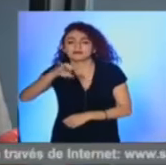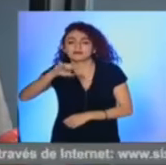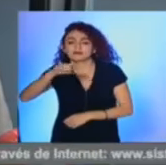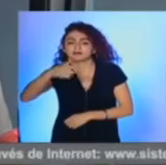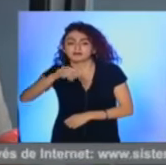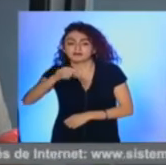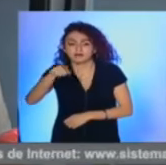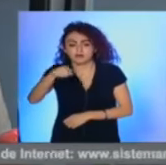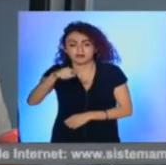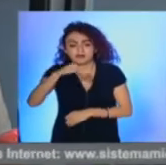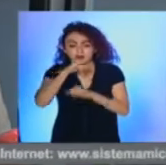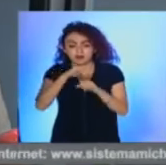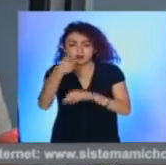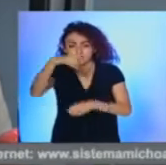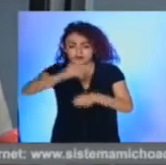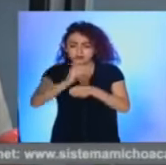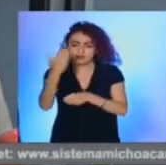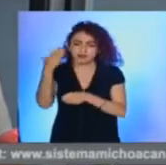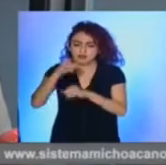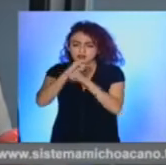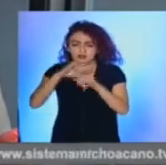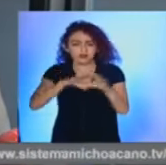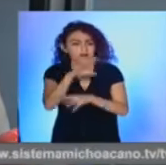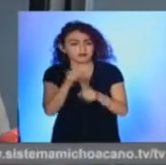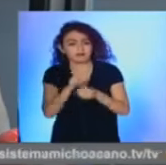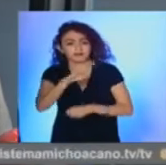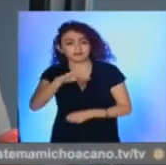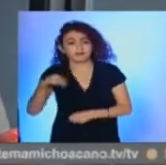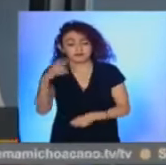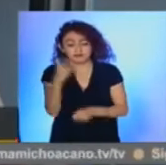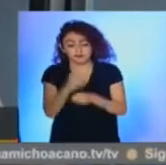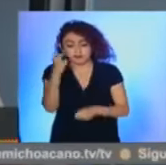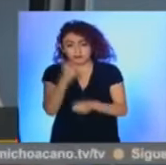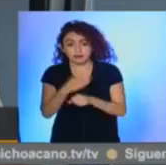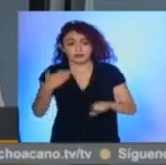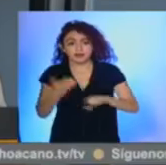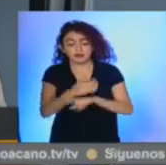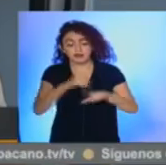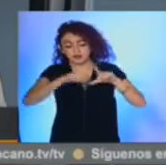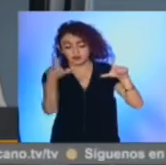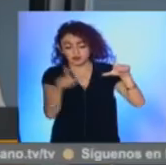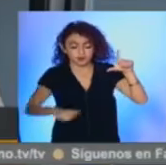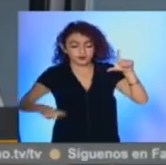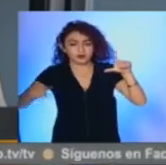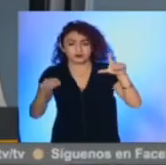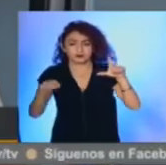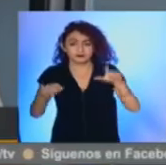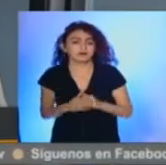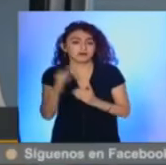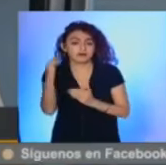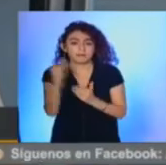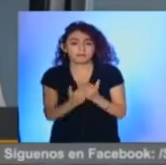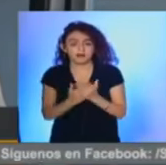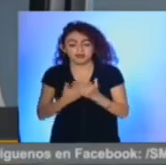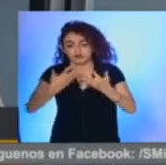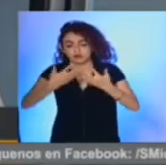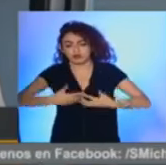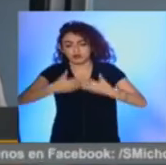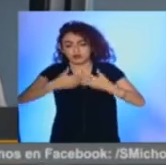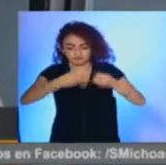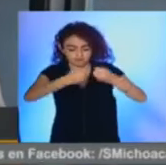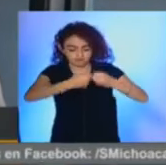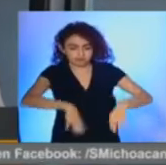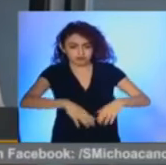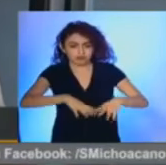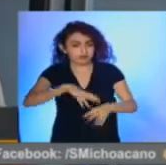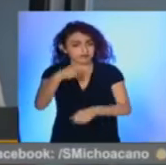seguramente lo tienen, salió la semana pasada, Michoacán es el segundo estado a nivel nacional con menos empresas perdidas, el